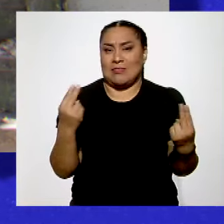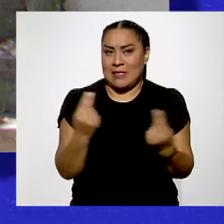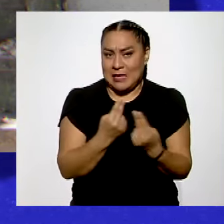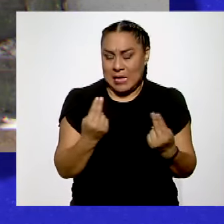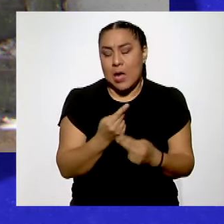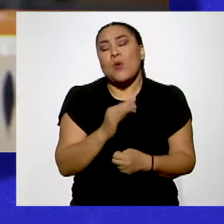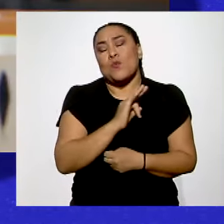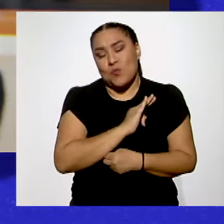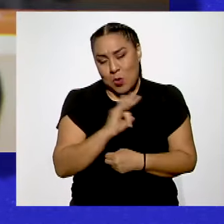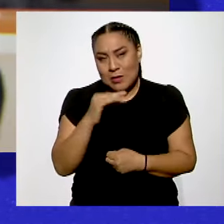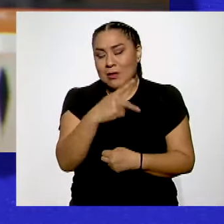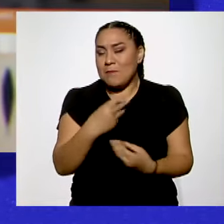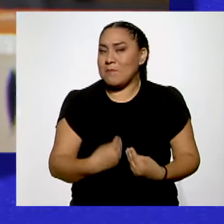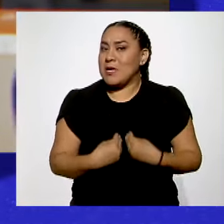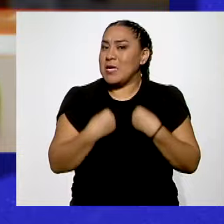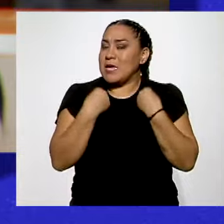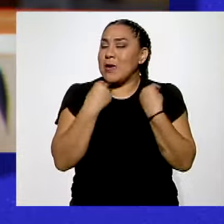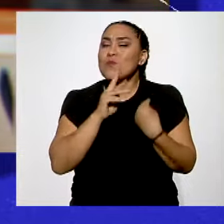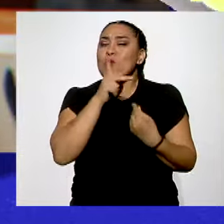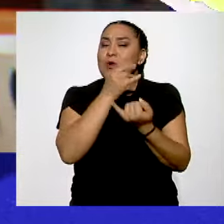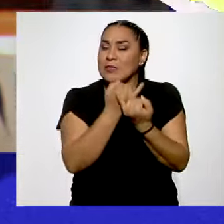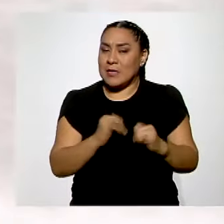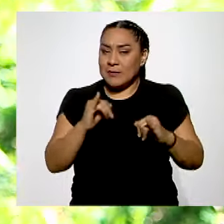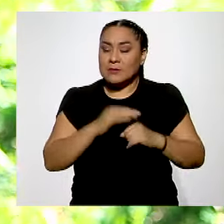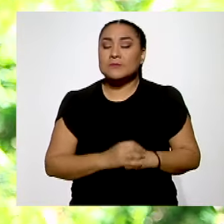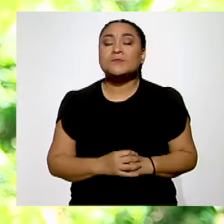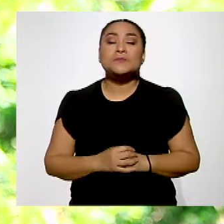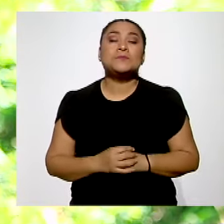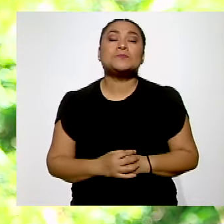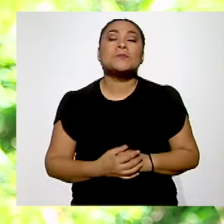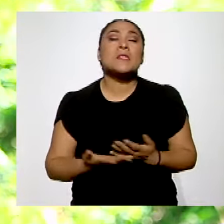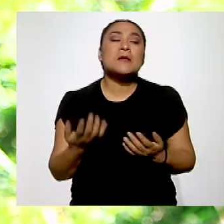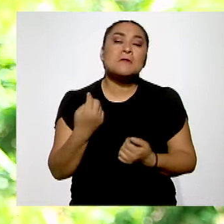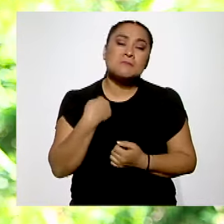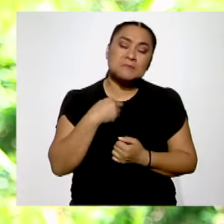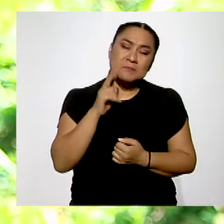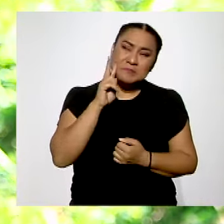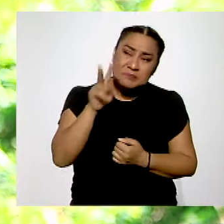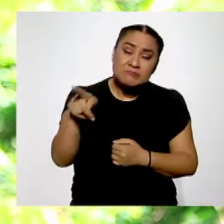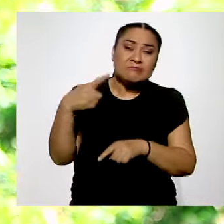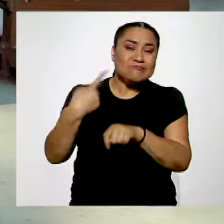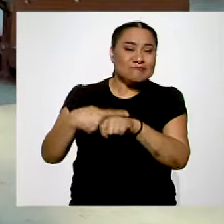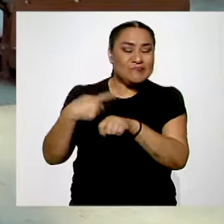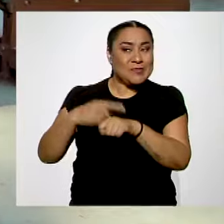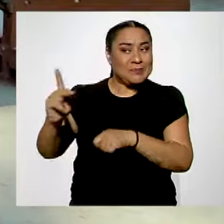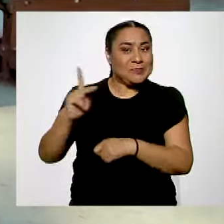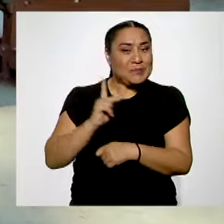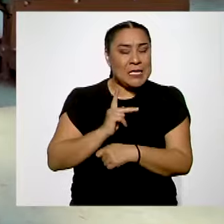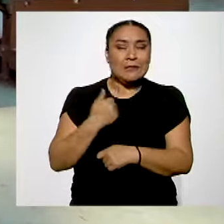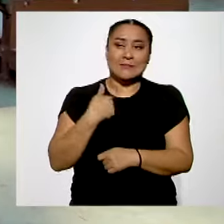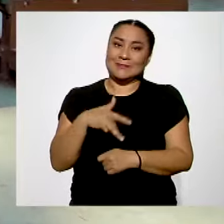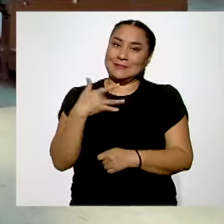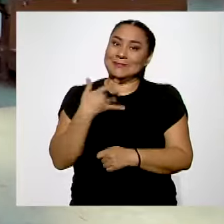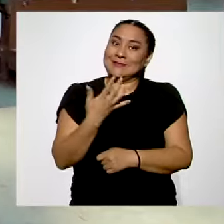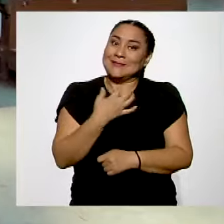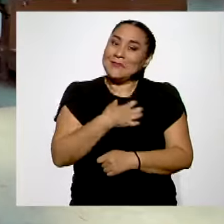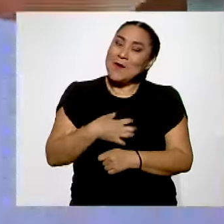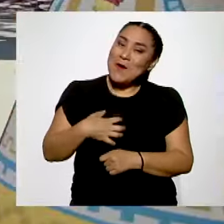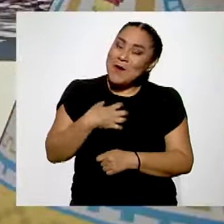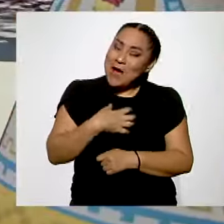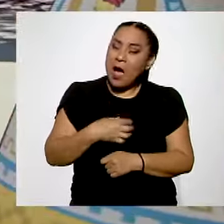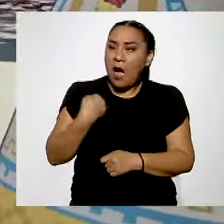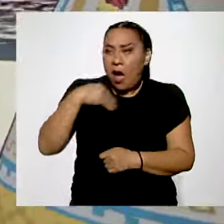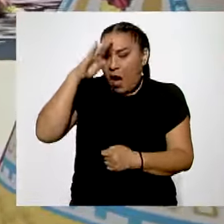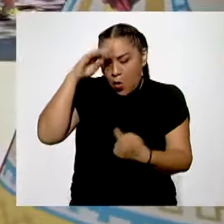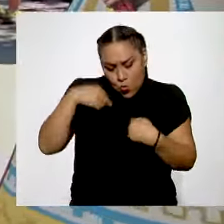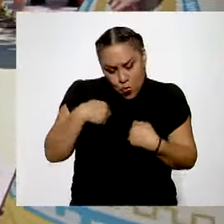y así puedan llevar una vida independiente. Cuando veo a alguien con acontroplasia me hace emoción porque yo